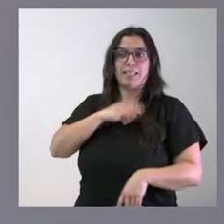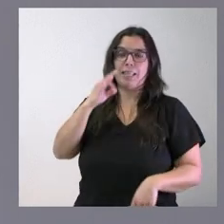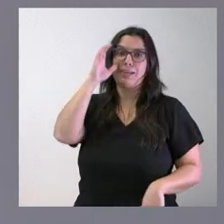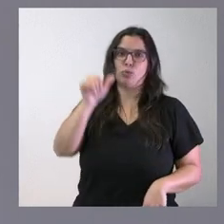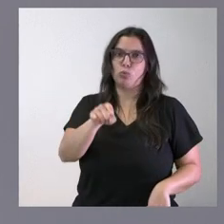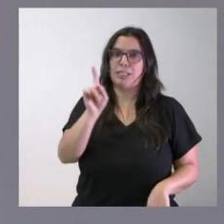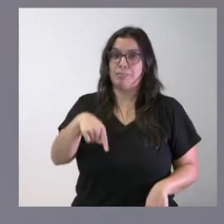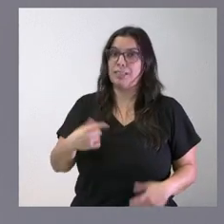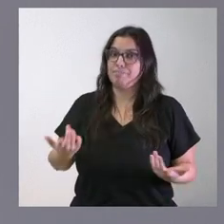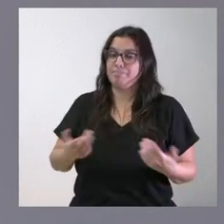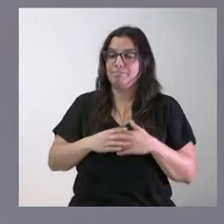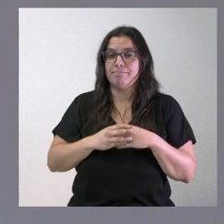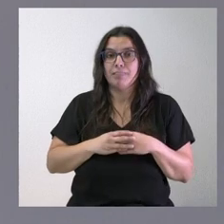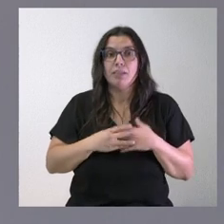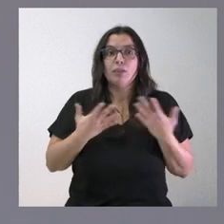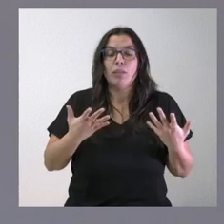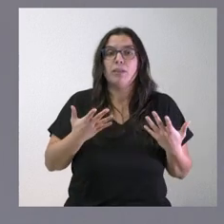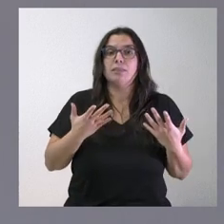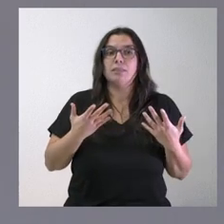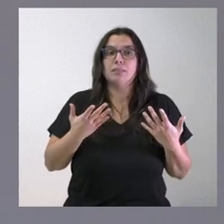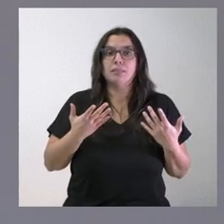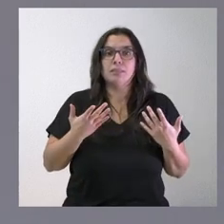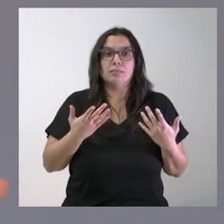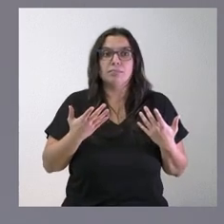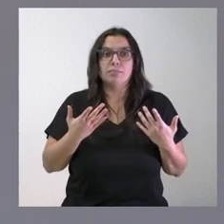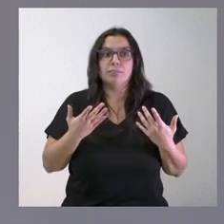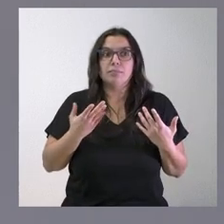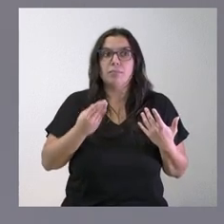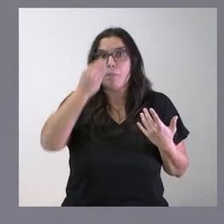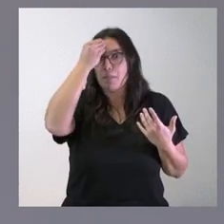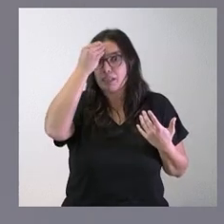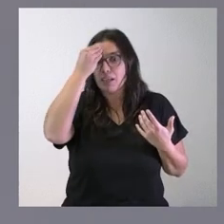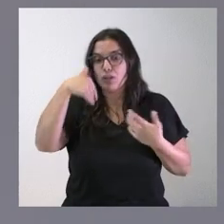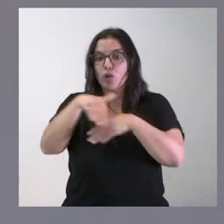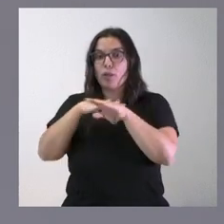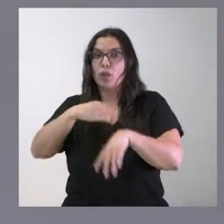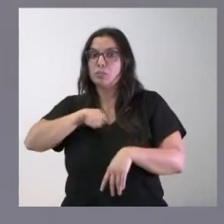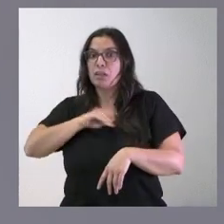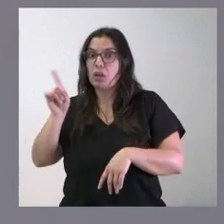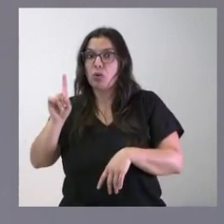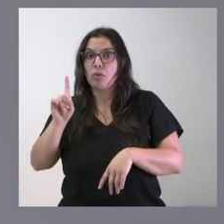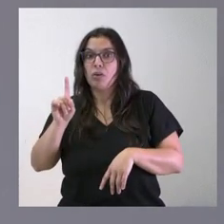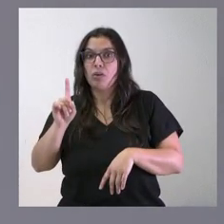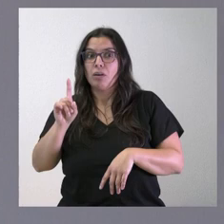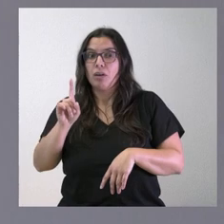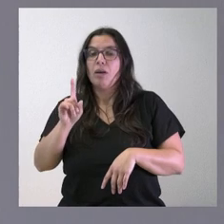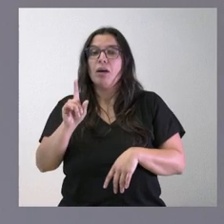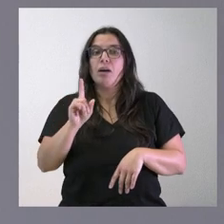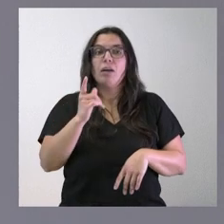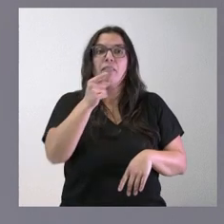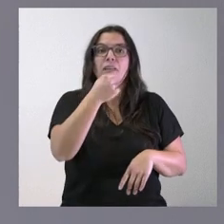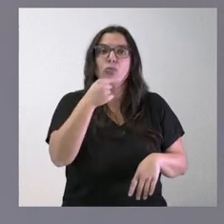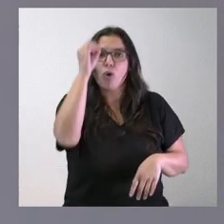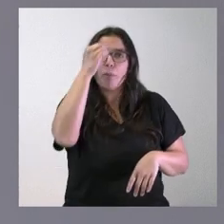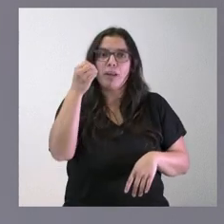y lo que se les plantea no solamente no es qué piensan del Gobierno de España sino simplemente le plantean qué opinen